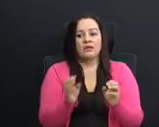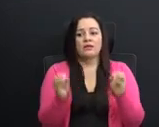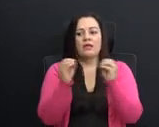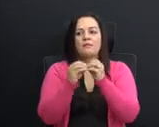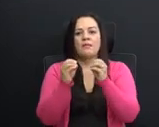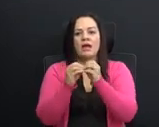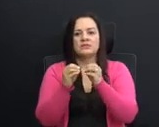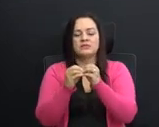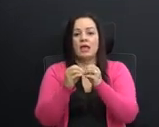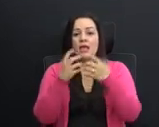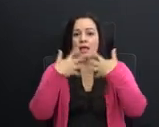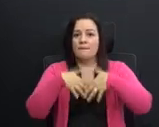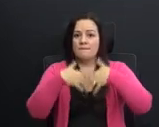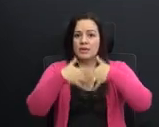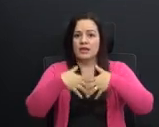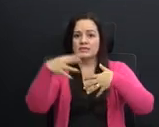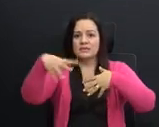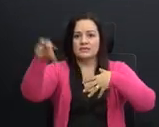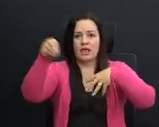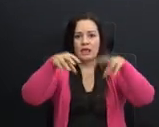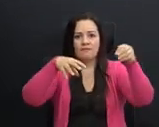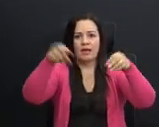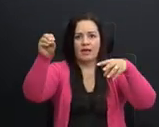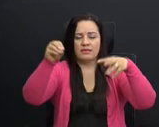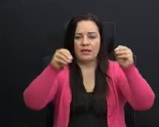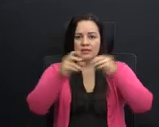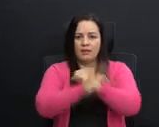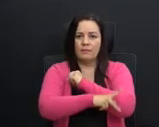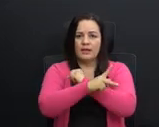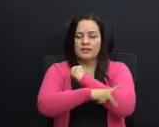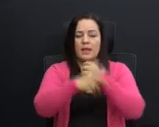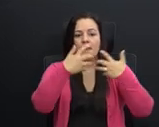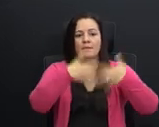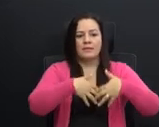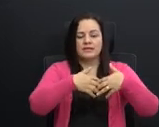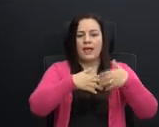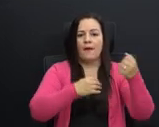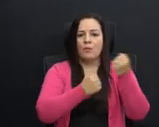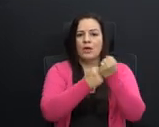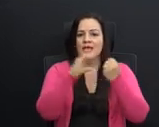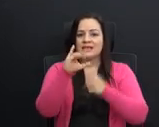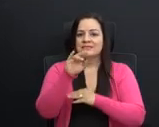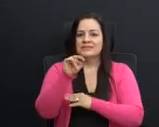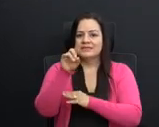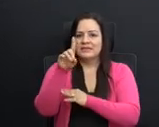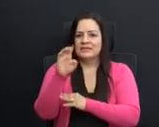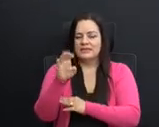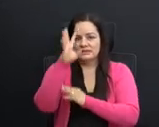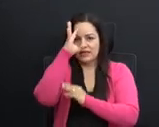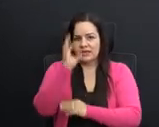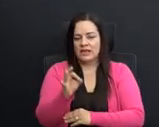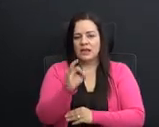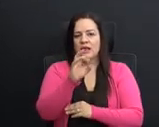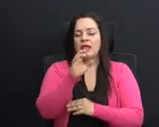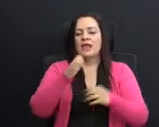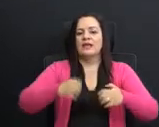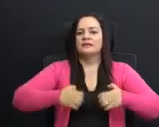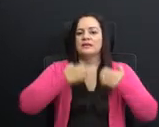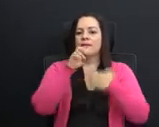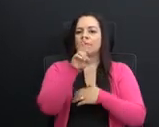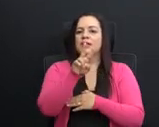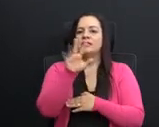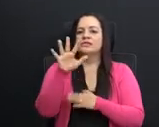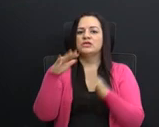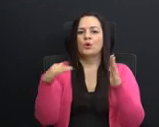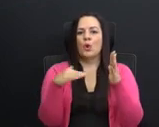empresas se vayan. Entre las empresas apoyadas por Cinde se estima que existe 25 mil empleos en